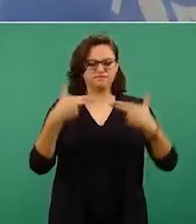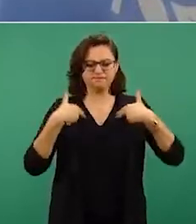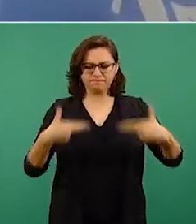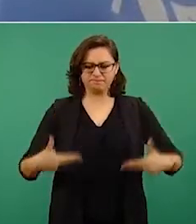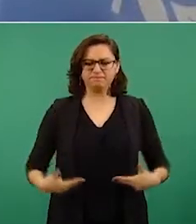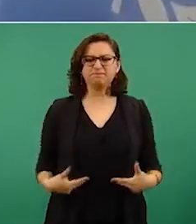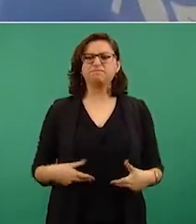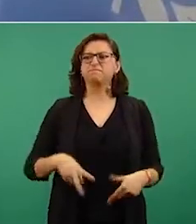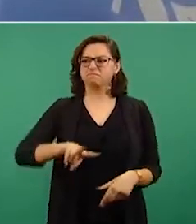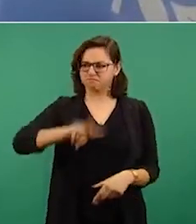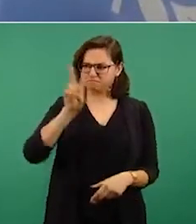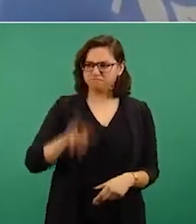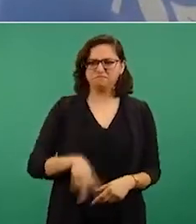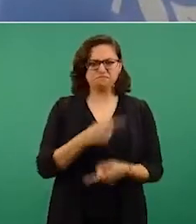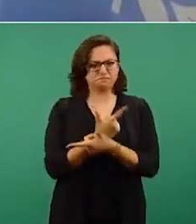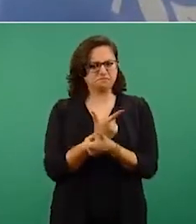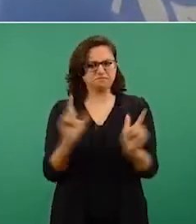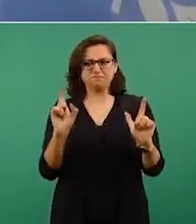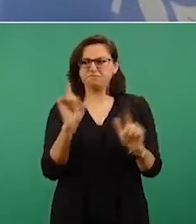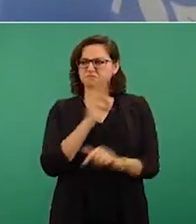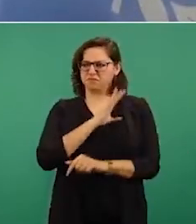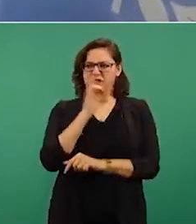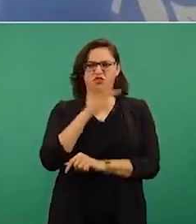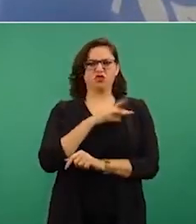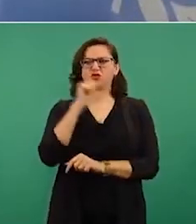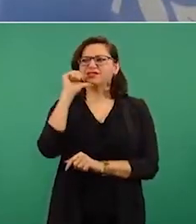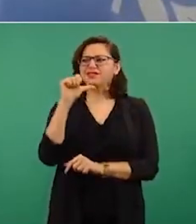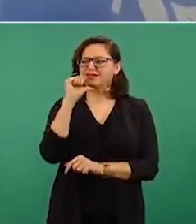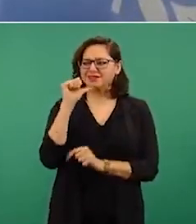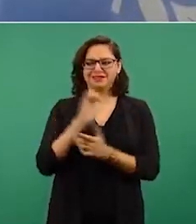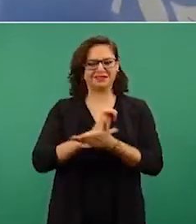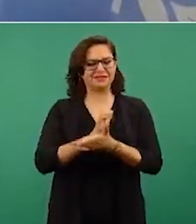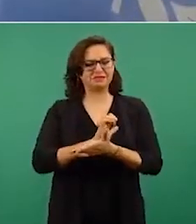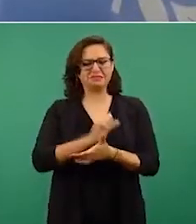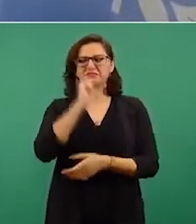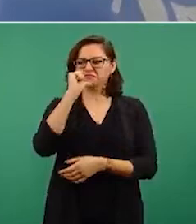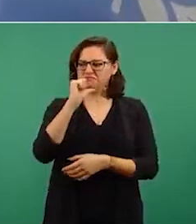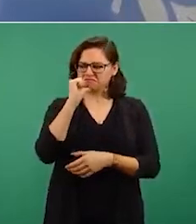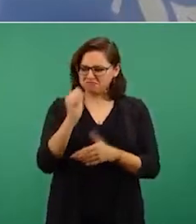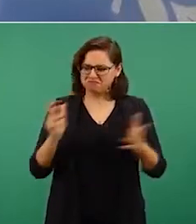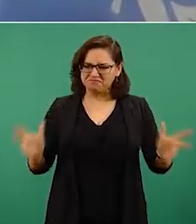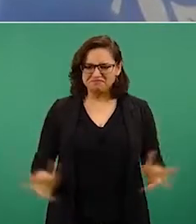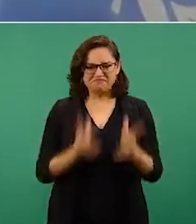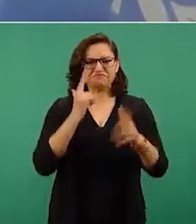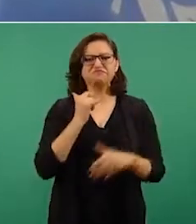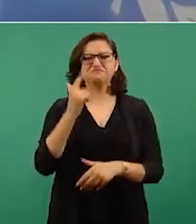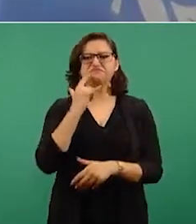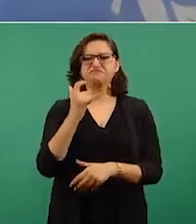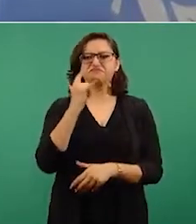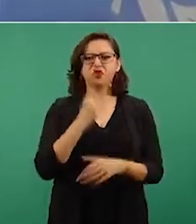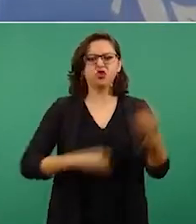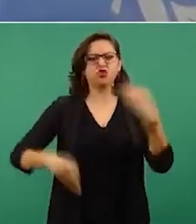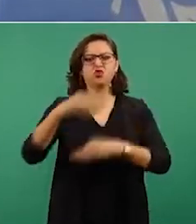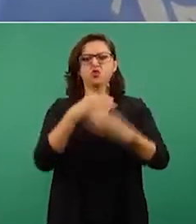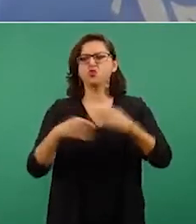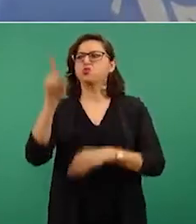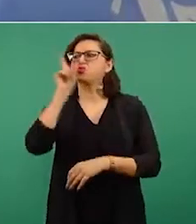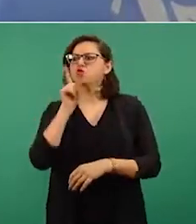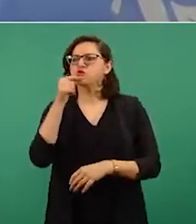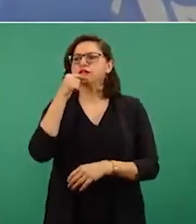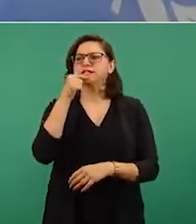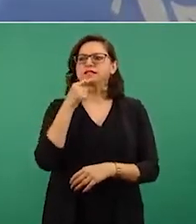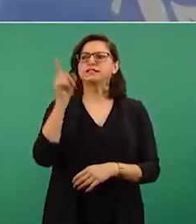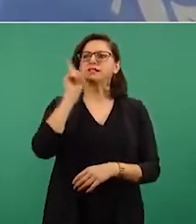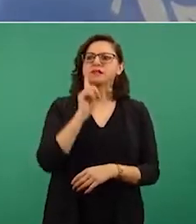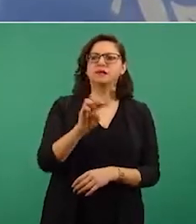sin miedo ni discriminación. Es un esfuerzo que emprendemos por todas las mujeres y niñas, por las madres de todo